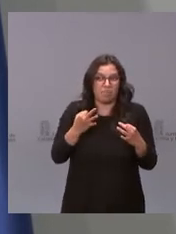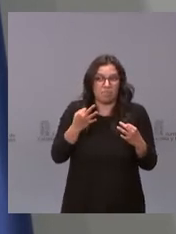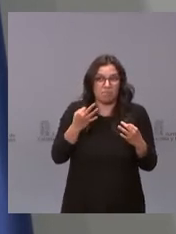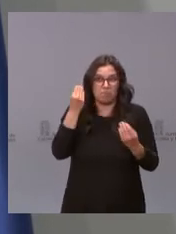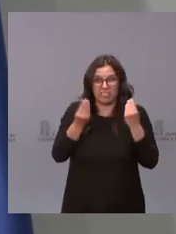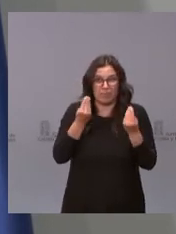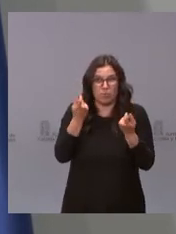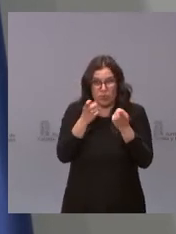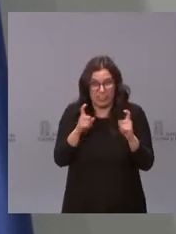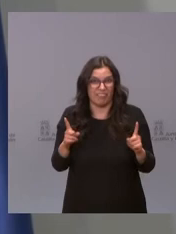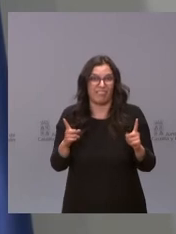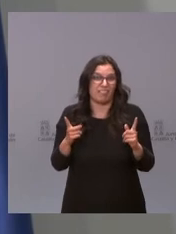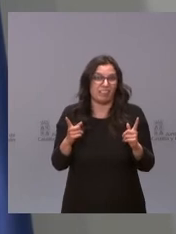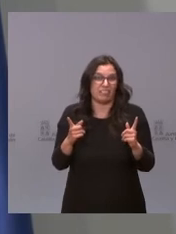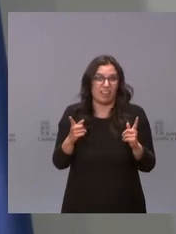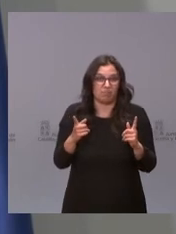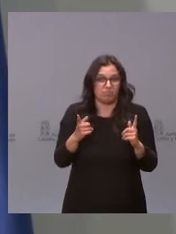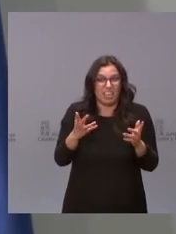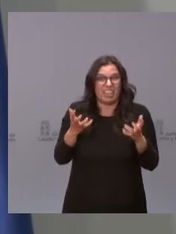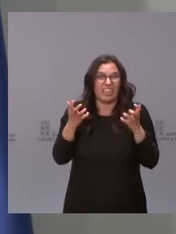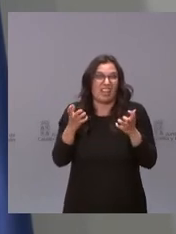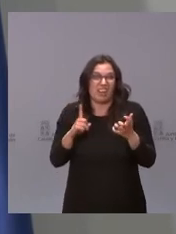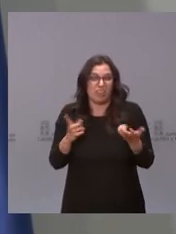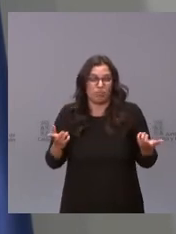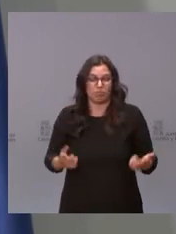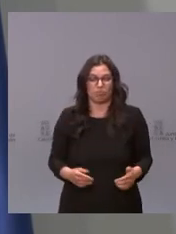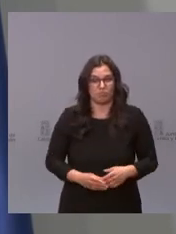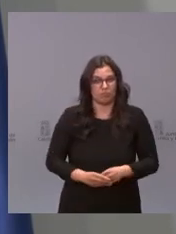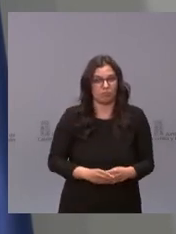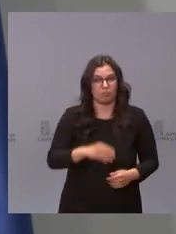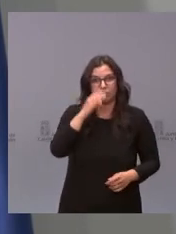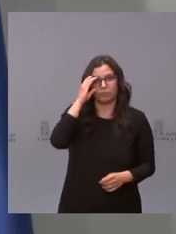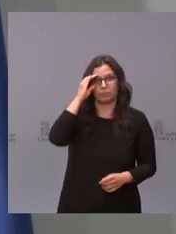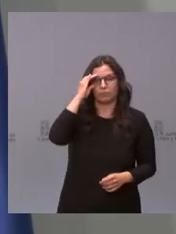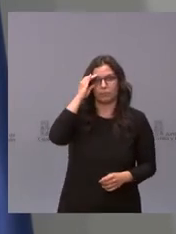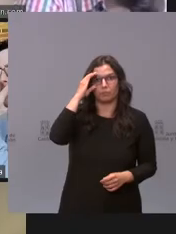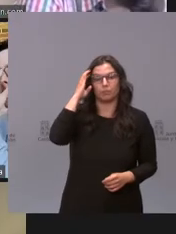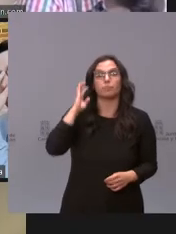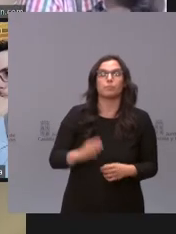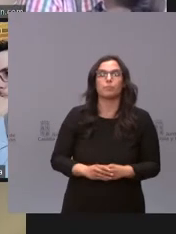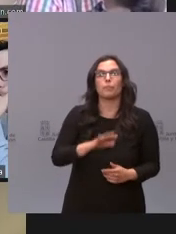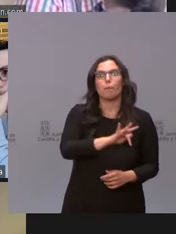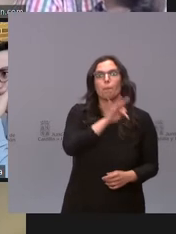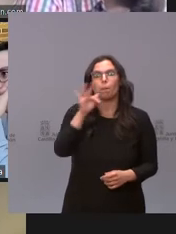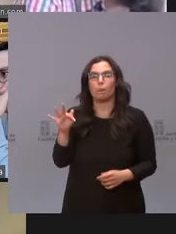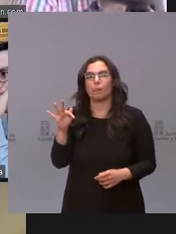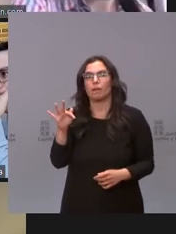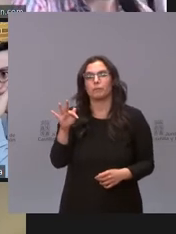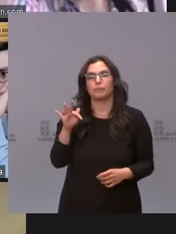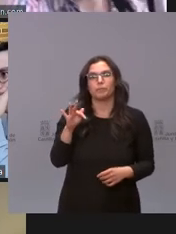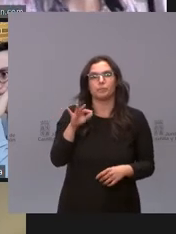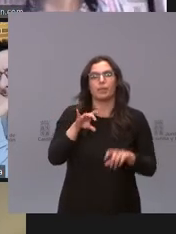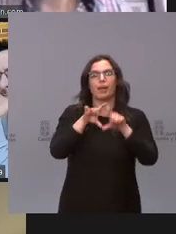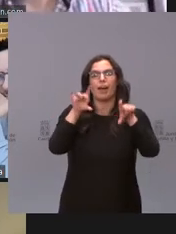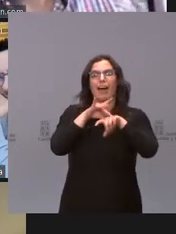vaya a generar un beneficio que lo haga rentable. Pues turno ya para Sonia Díaz, de la Agencia